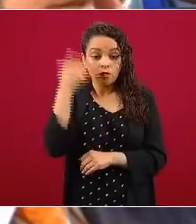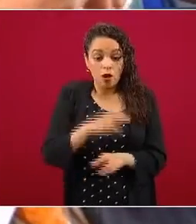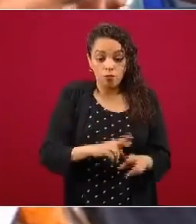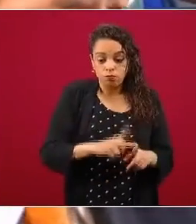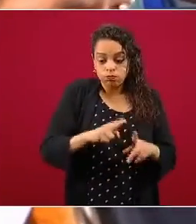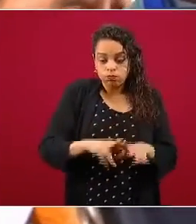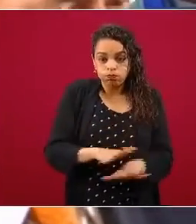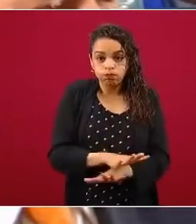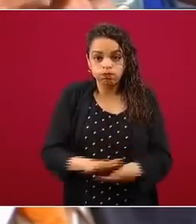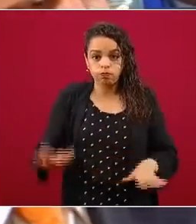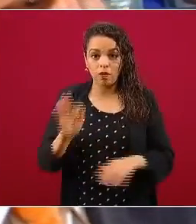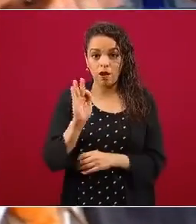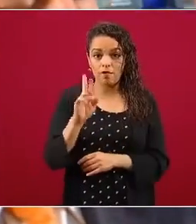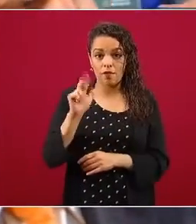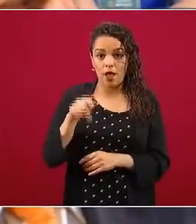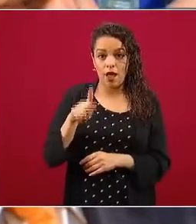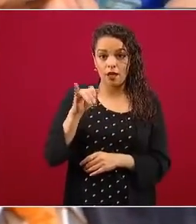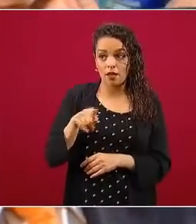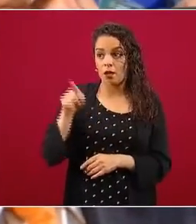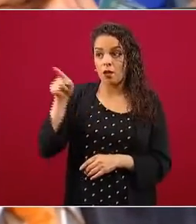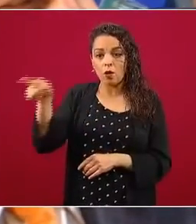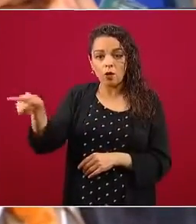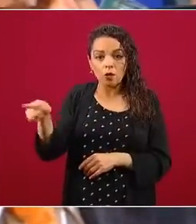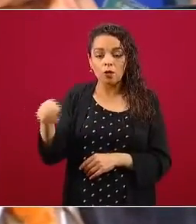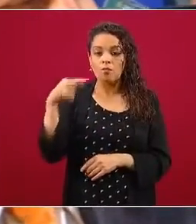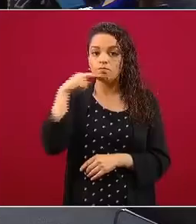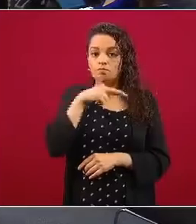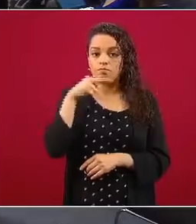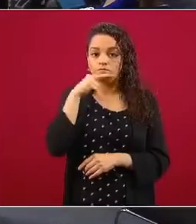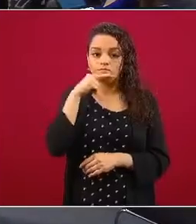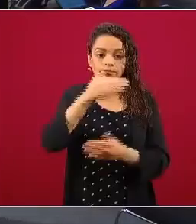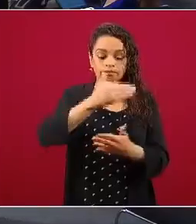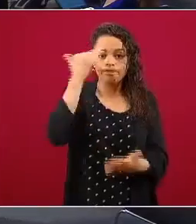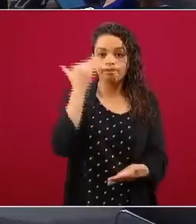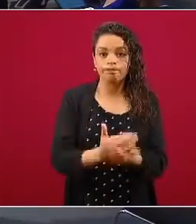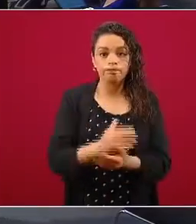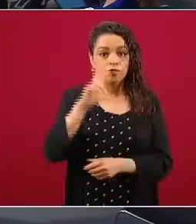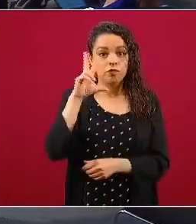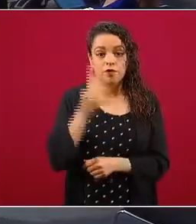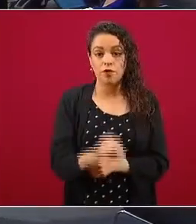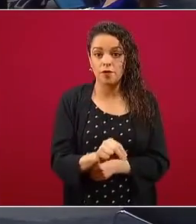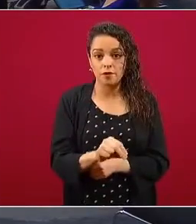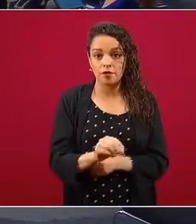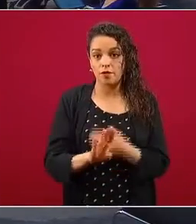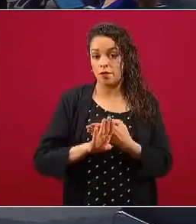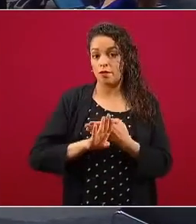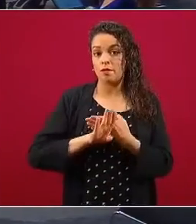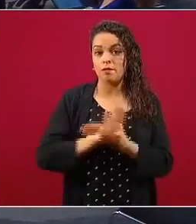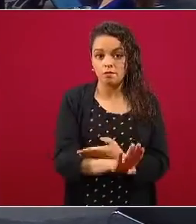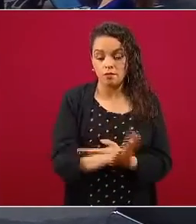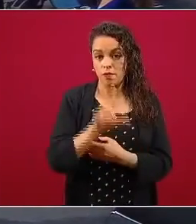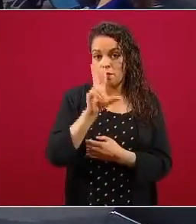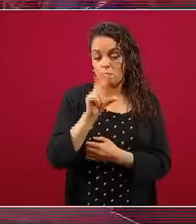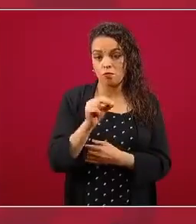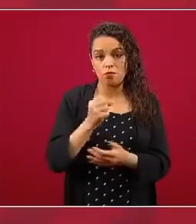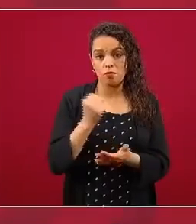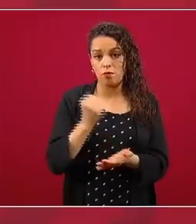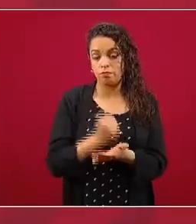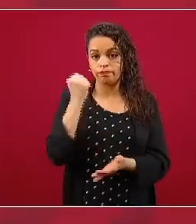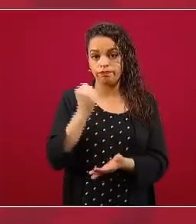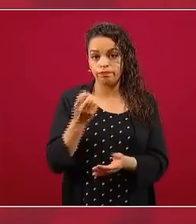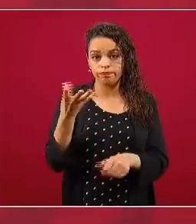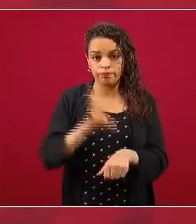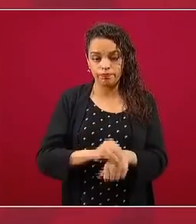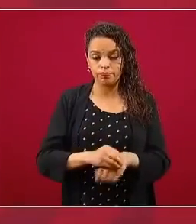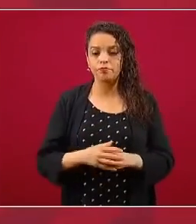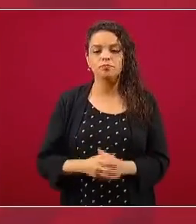administración de inmediato los echaría atrás. Sí, ya está eliminada la práctica del fracking, como